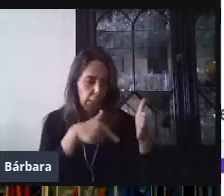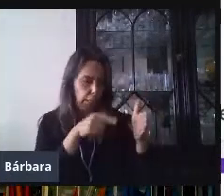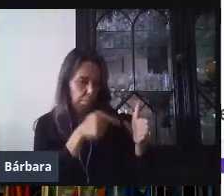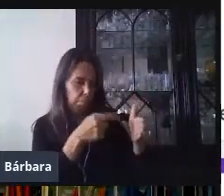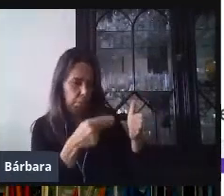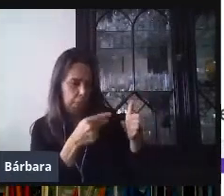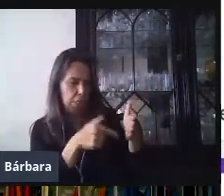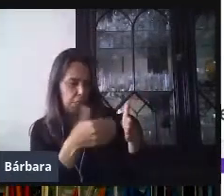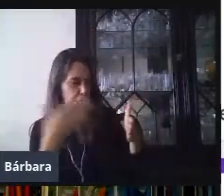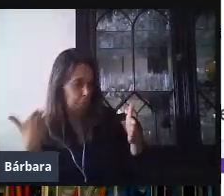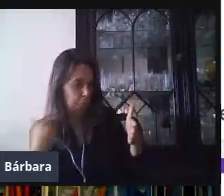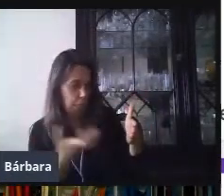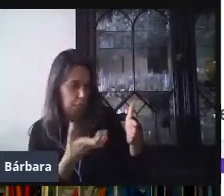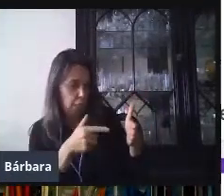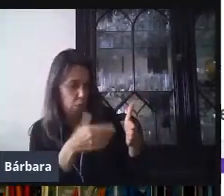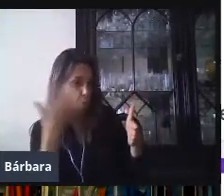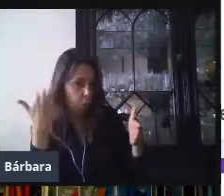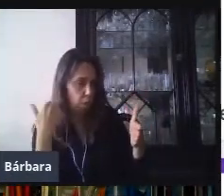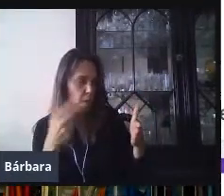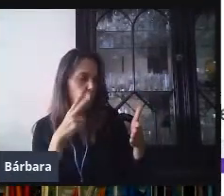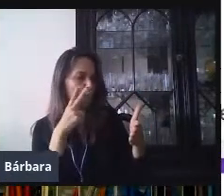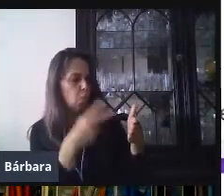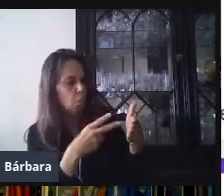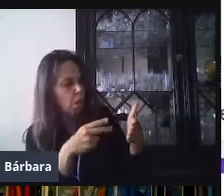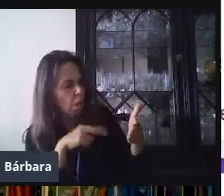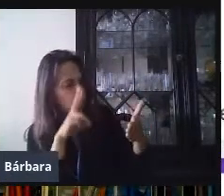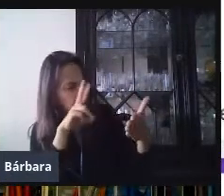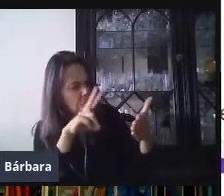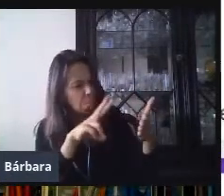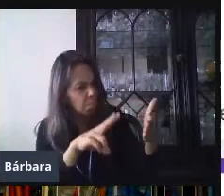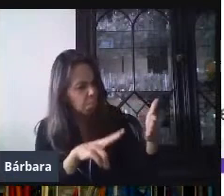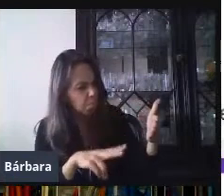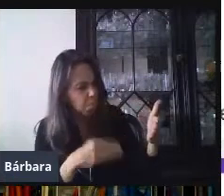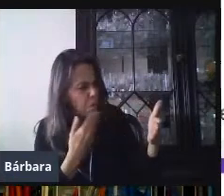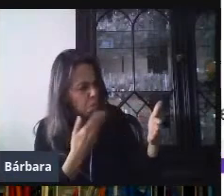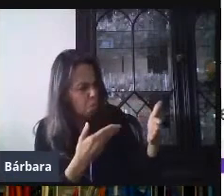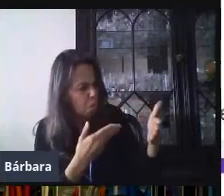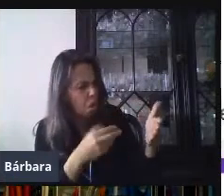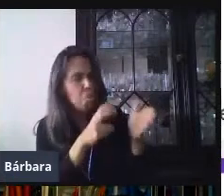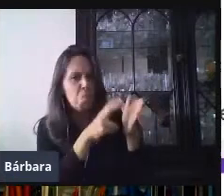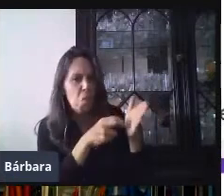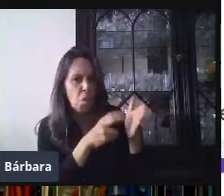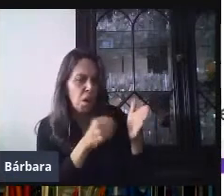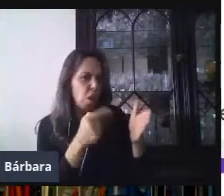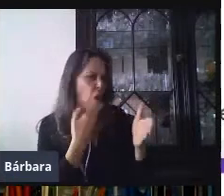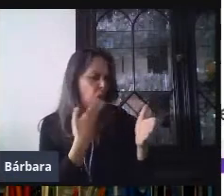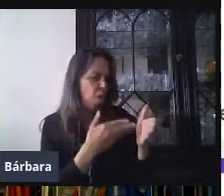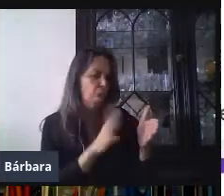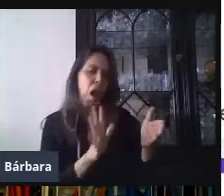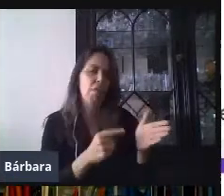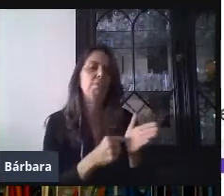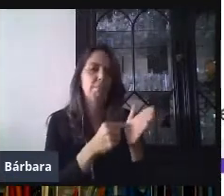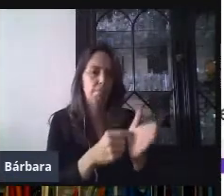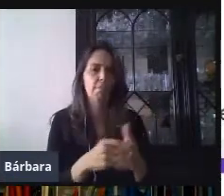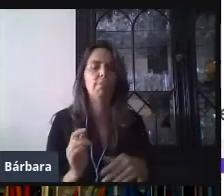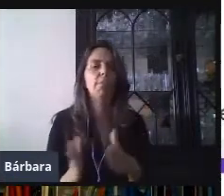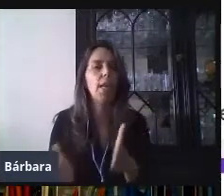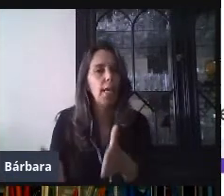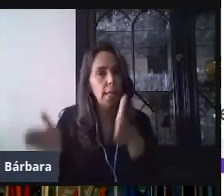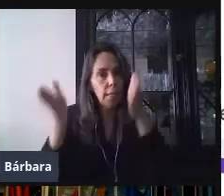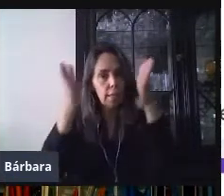Y podemos visualizar si está correcto el orden en el que lo colocamos o hacer algún ajuste. Después nos va a mostrar esta